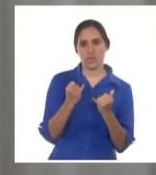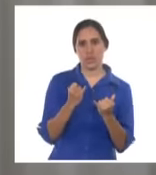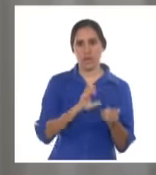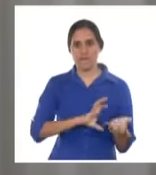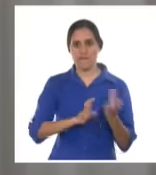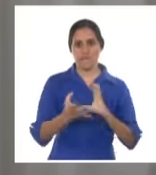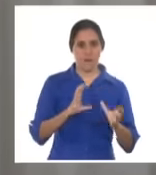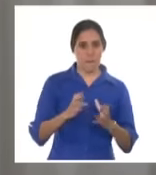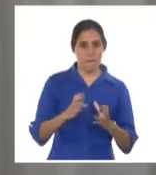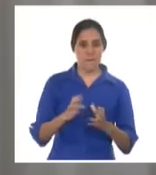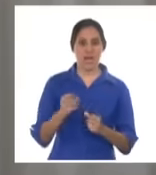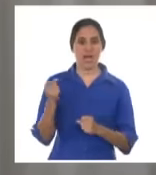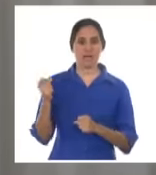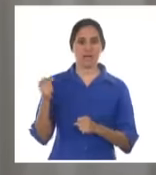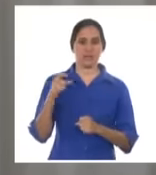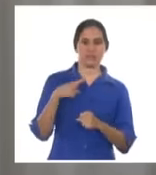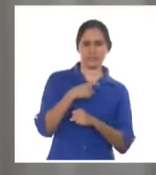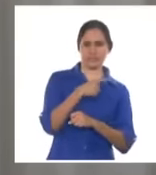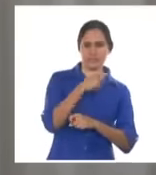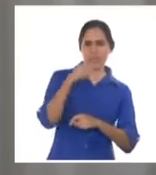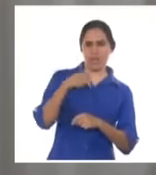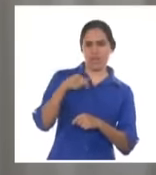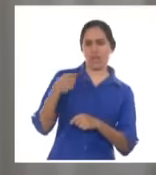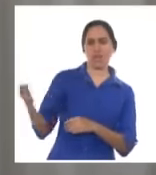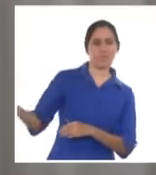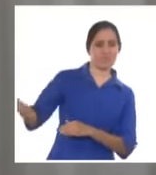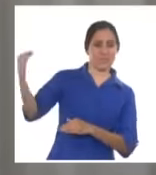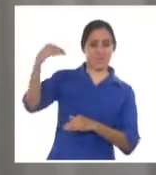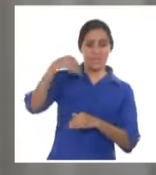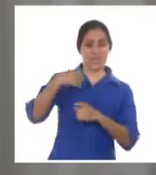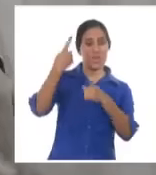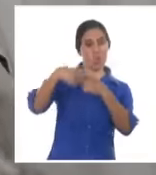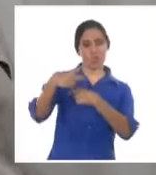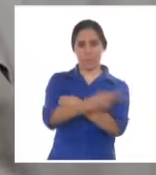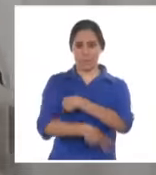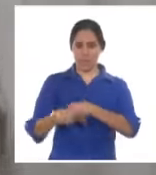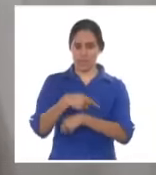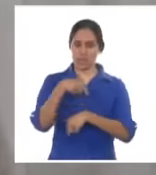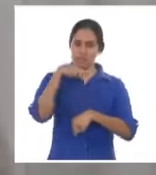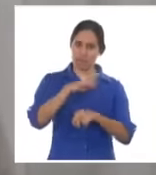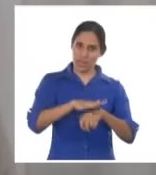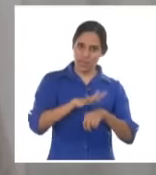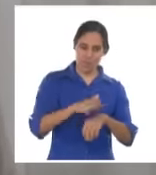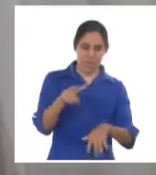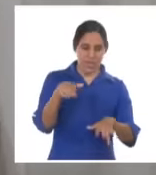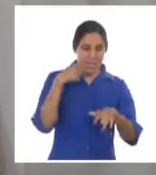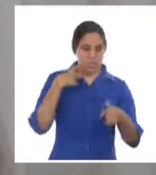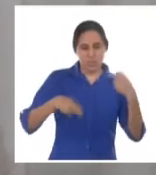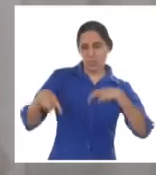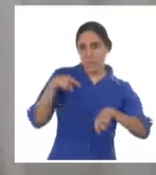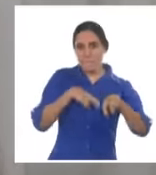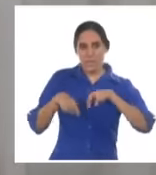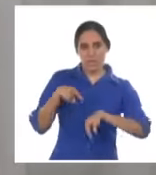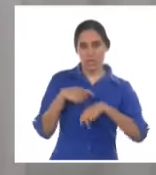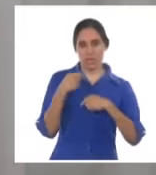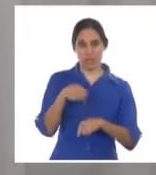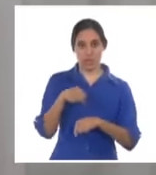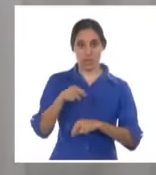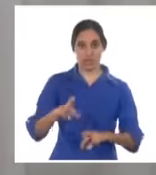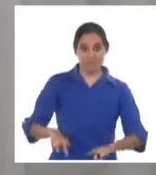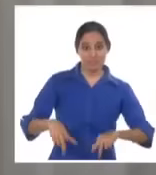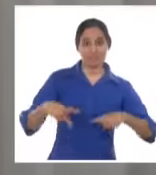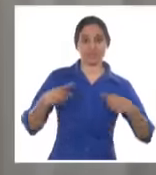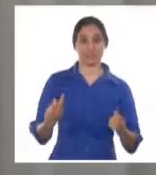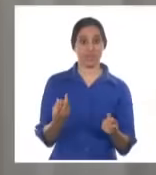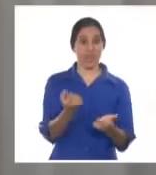exterior en las causas en las cuales estamos haciendo una investigación. Ratificamos que la actualización de los precios de los